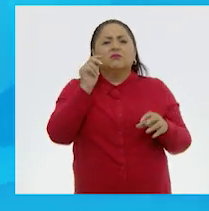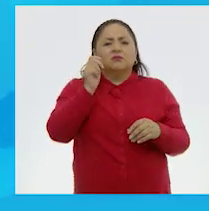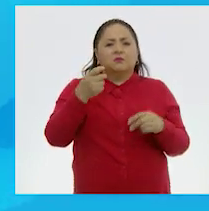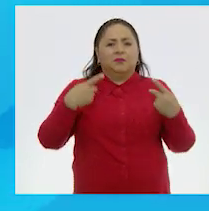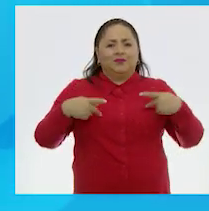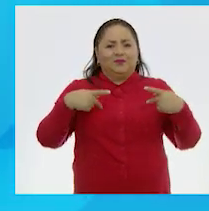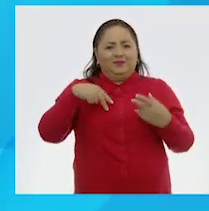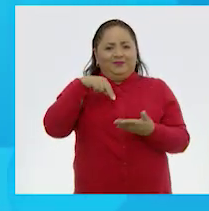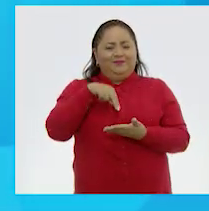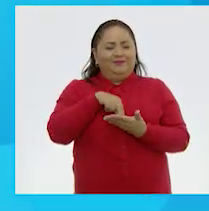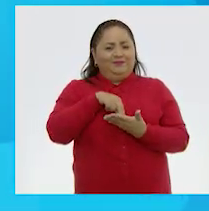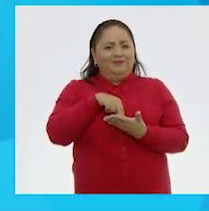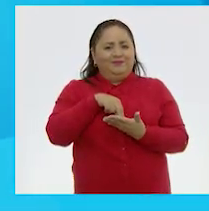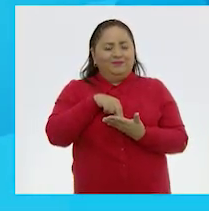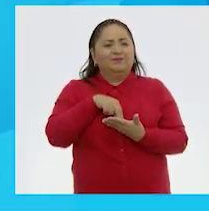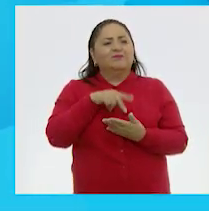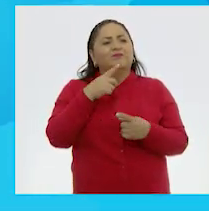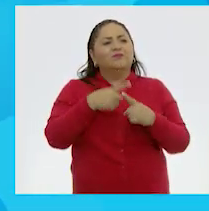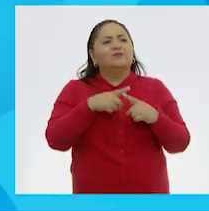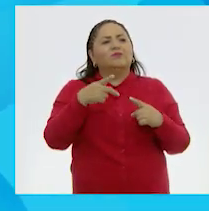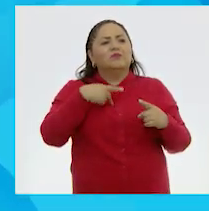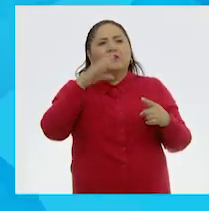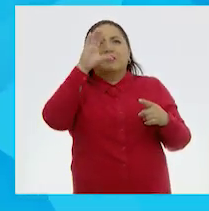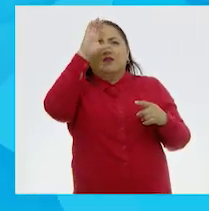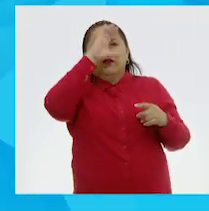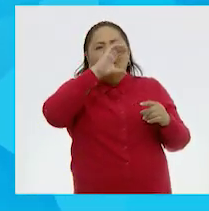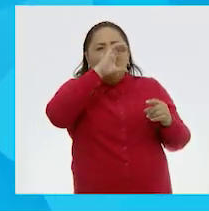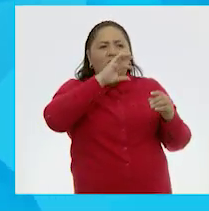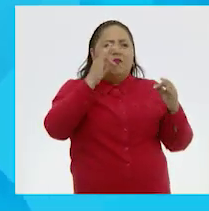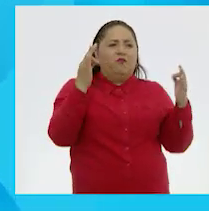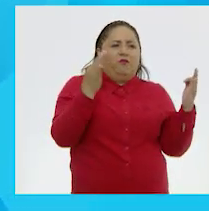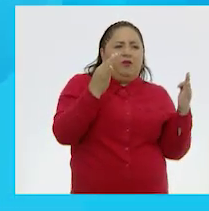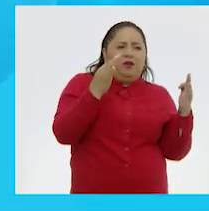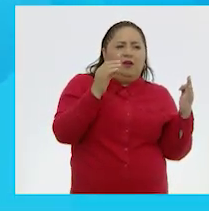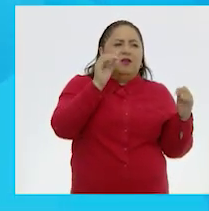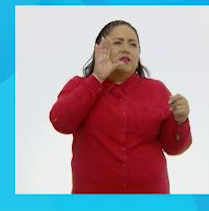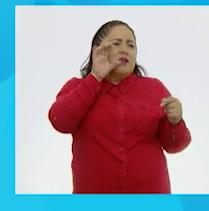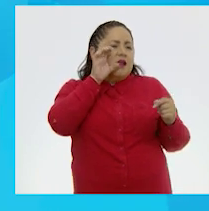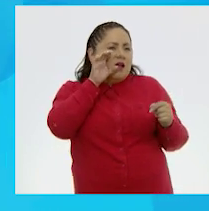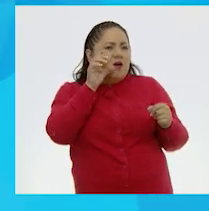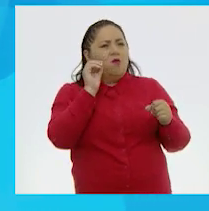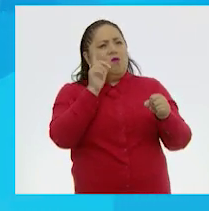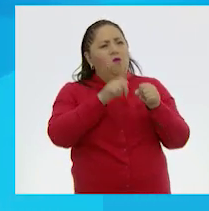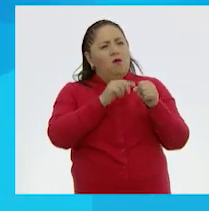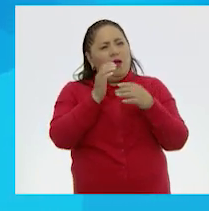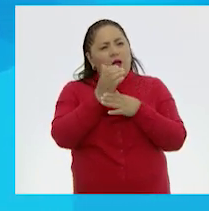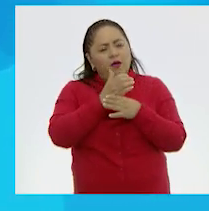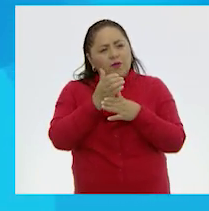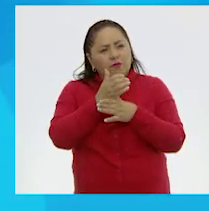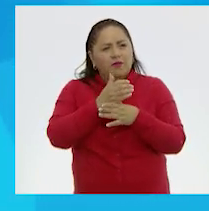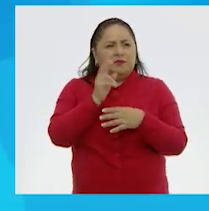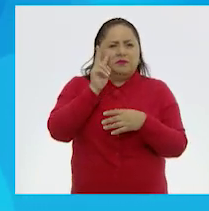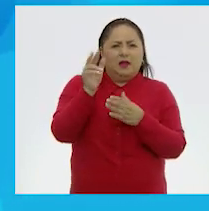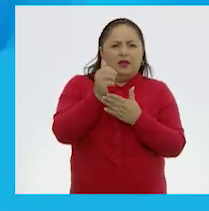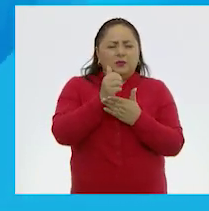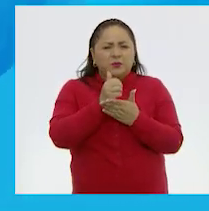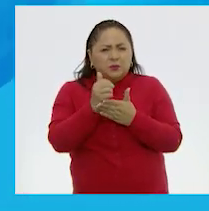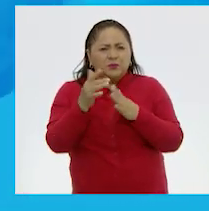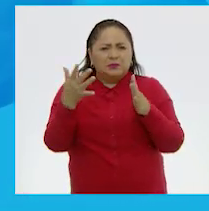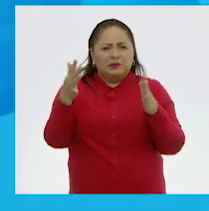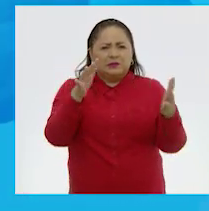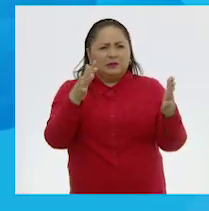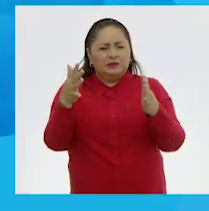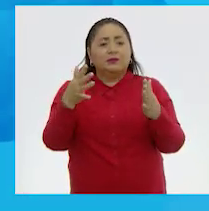personaje. Así es. El personaje protagonista tiene colores cálidos, poquito de naranja, poquito de café. Así es. Entendemos